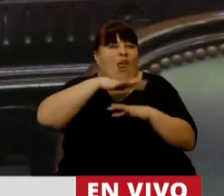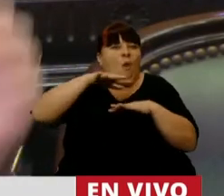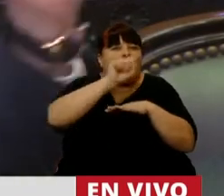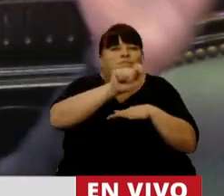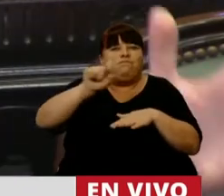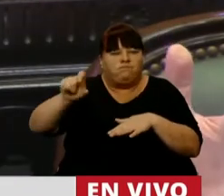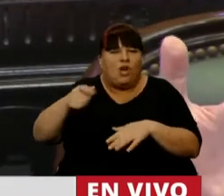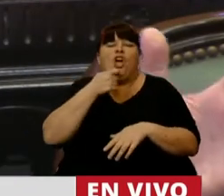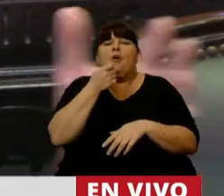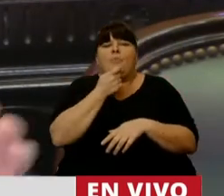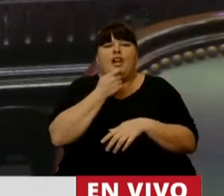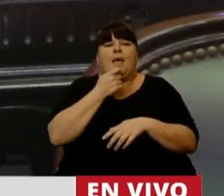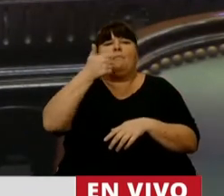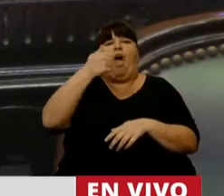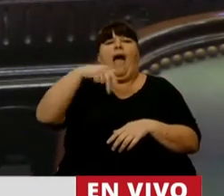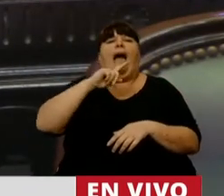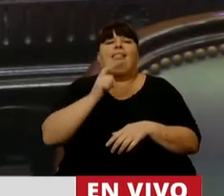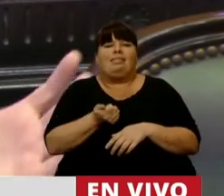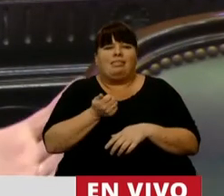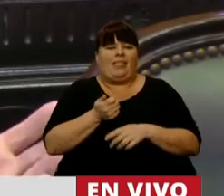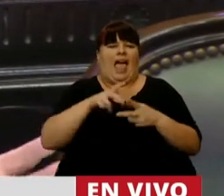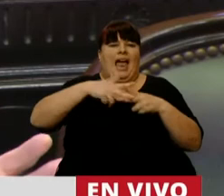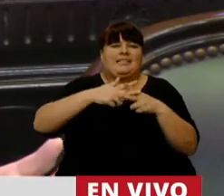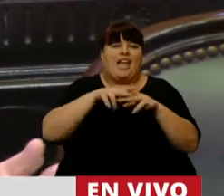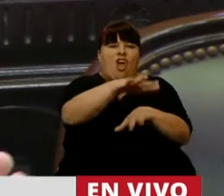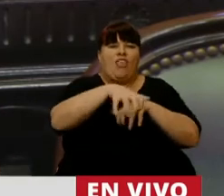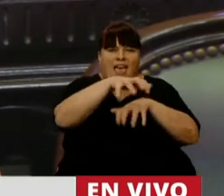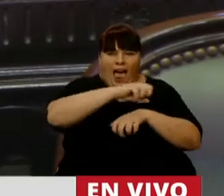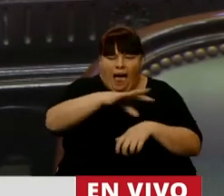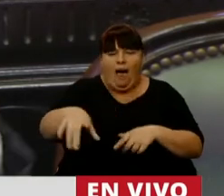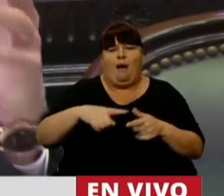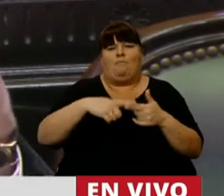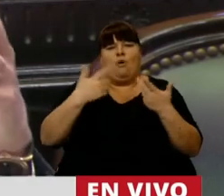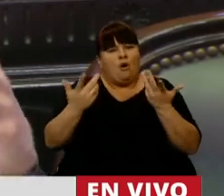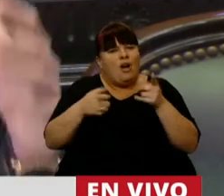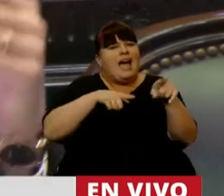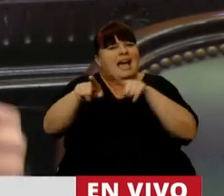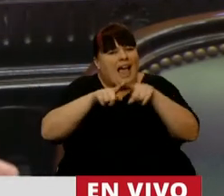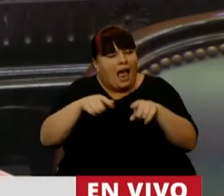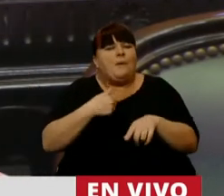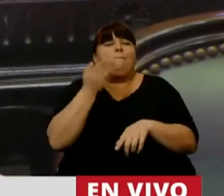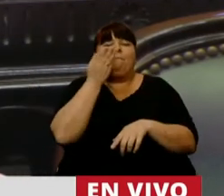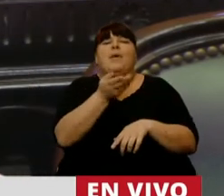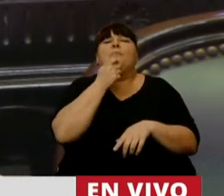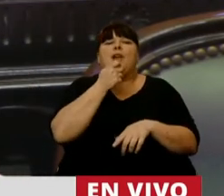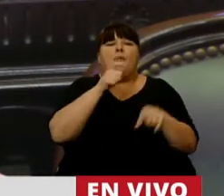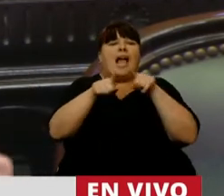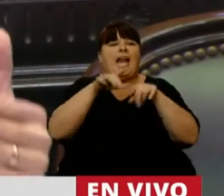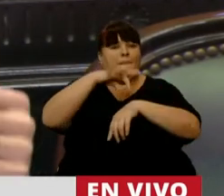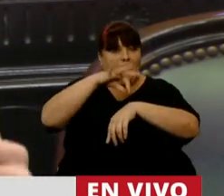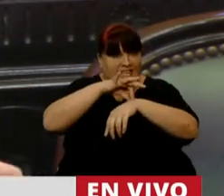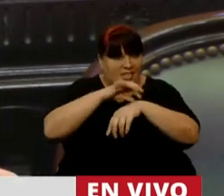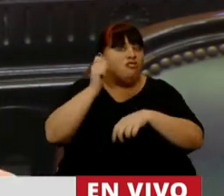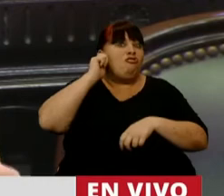cada zona, como en la parte de ANTA, técnico agropecuario. Entonces son carreras y hemos pedido, por ejemplo, la carrera de